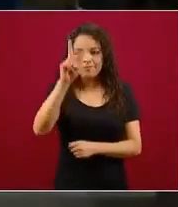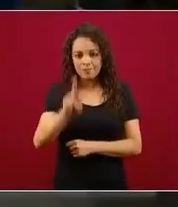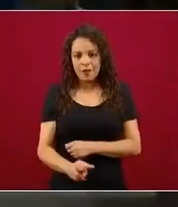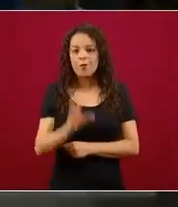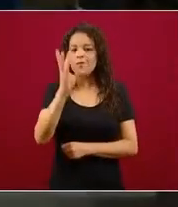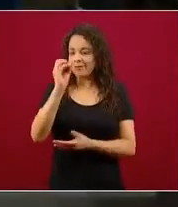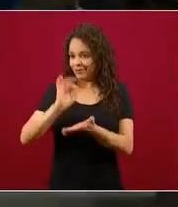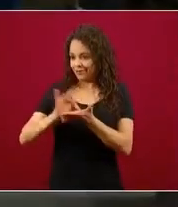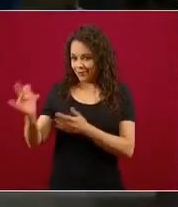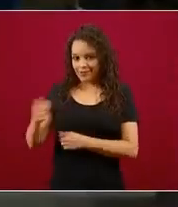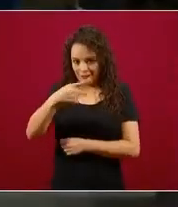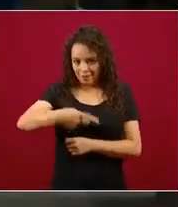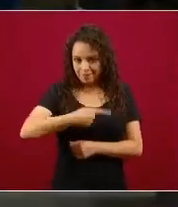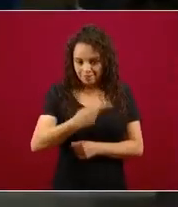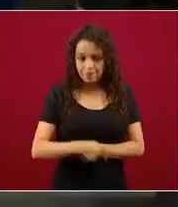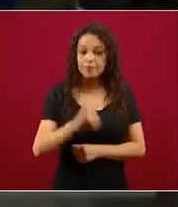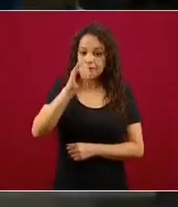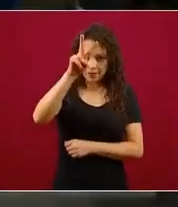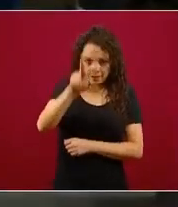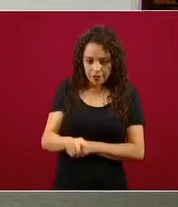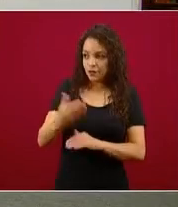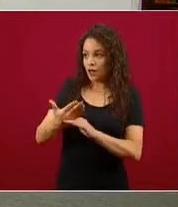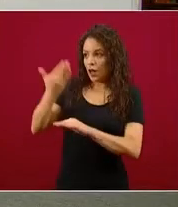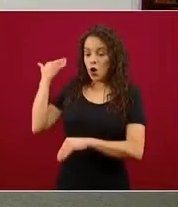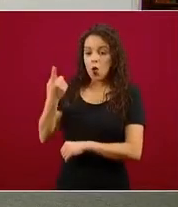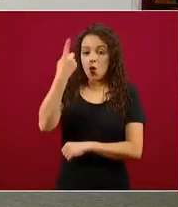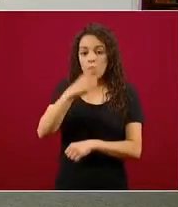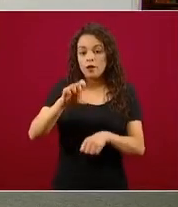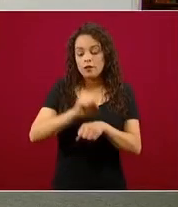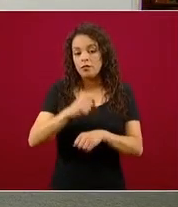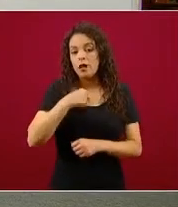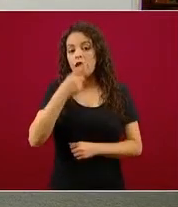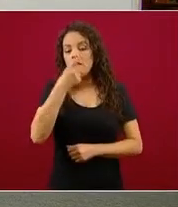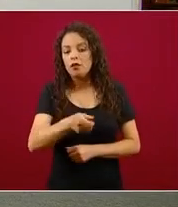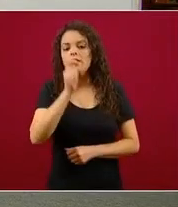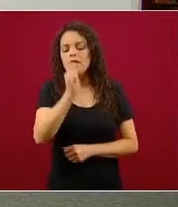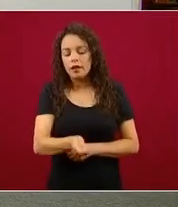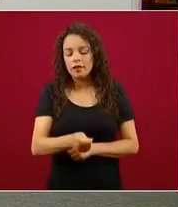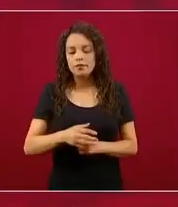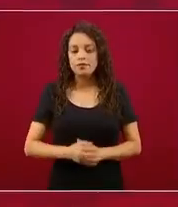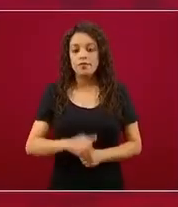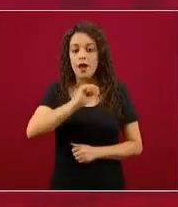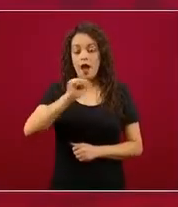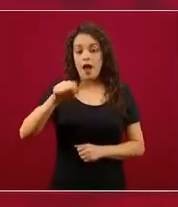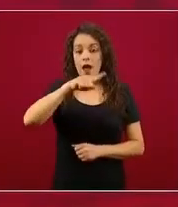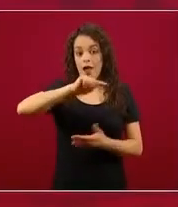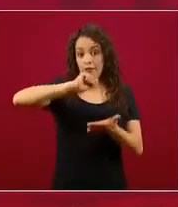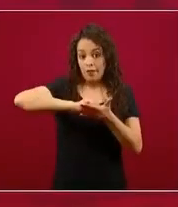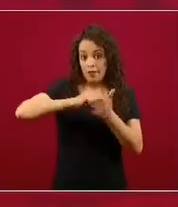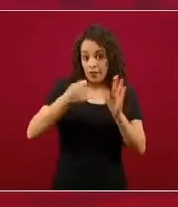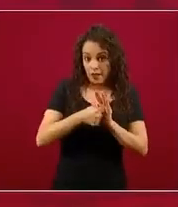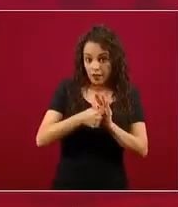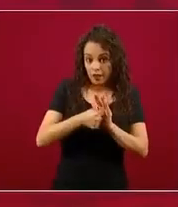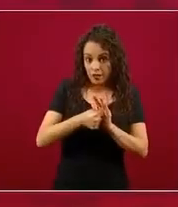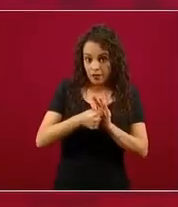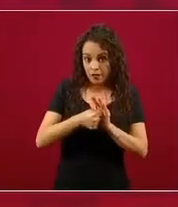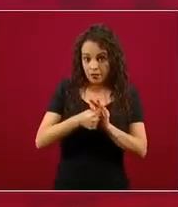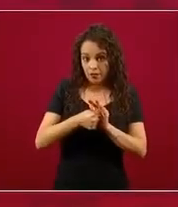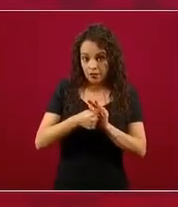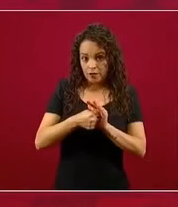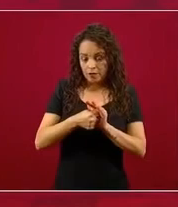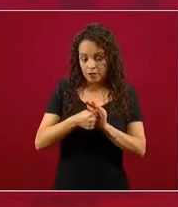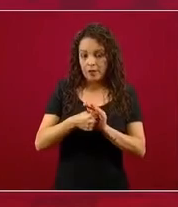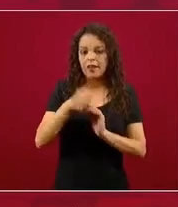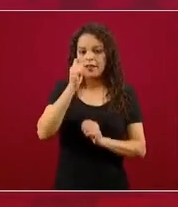Efectivamente, la semana pasada destacamos el hecho de que uno de los criterios técnicos del semáforo era que de cuatro